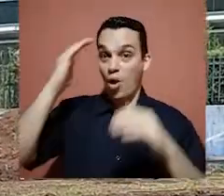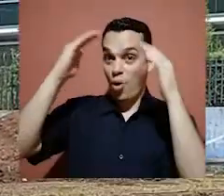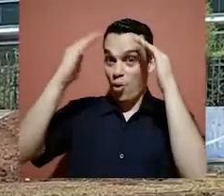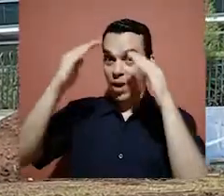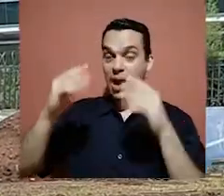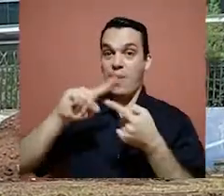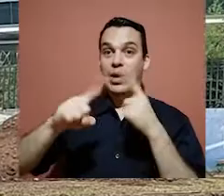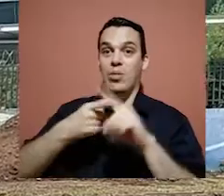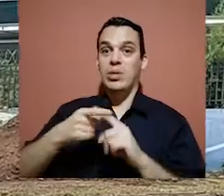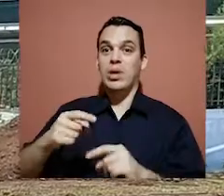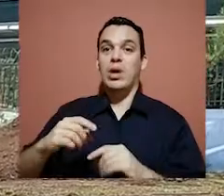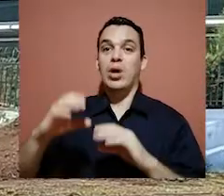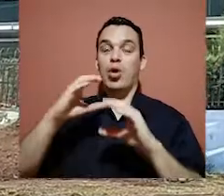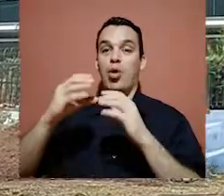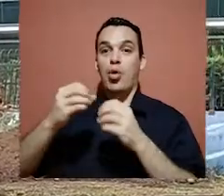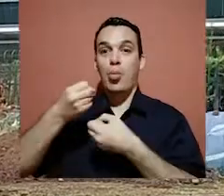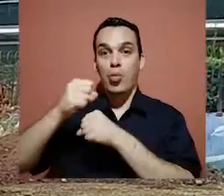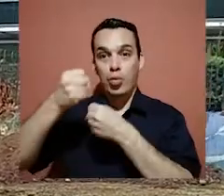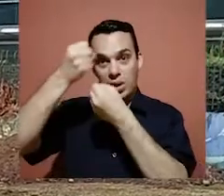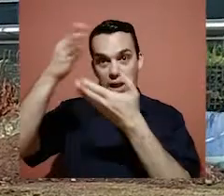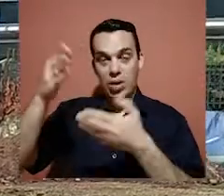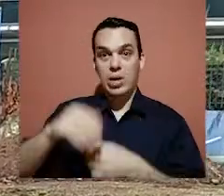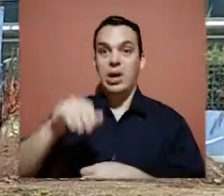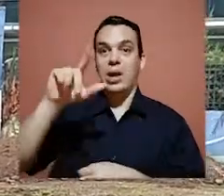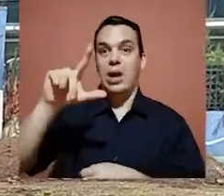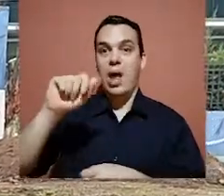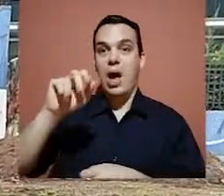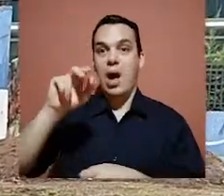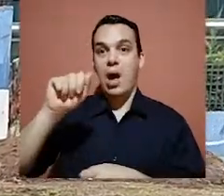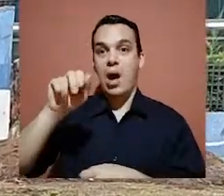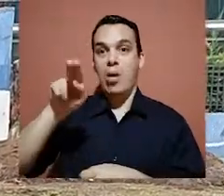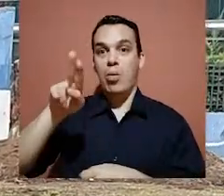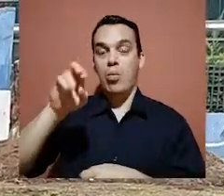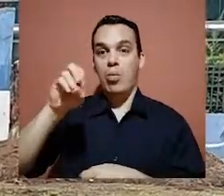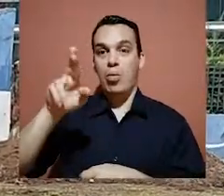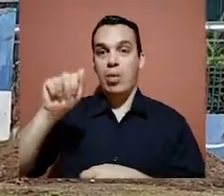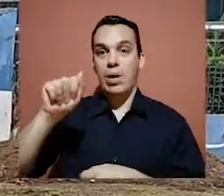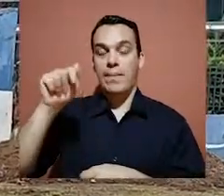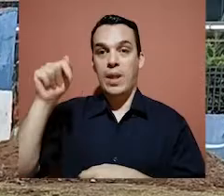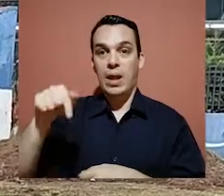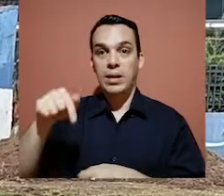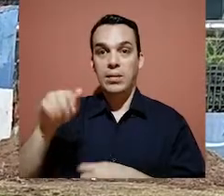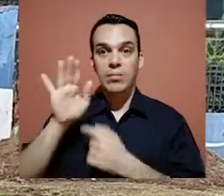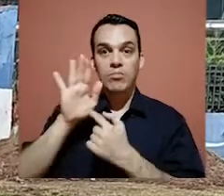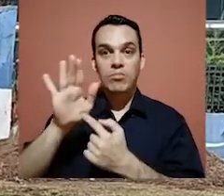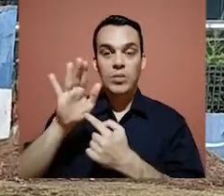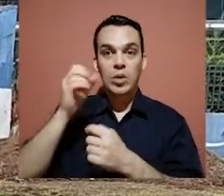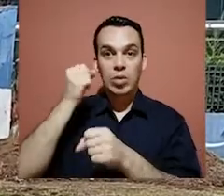Hola amigos de Comunicados, nos encontramos acá en el patio de la Aurora. Bueno, como pudimos ver, actualmente